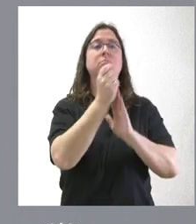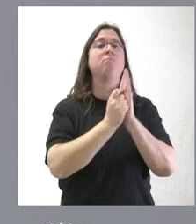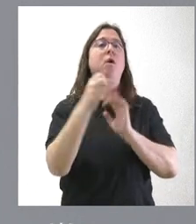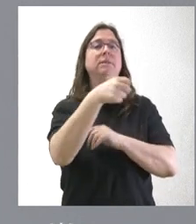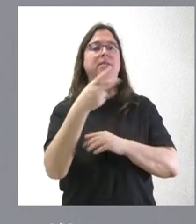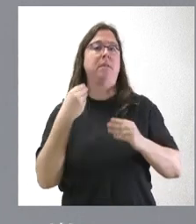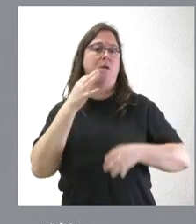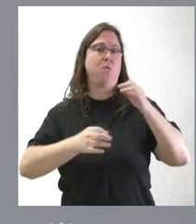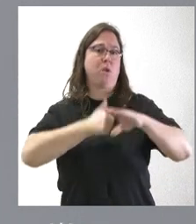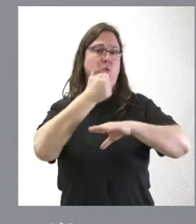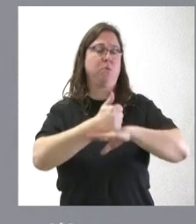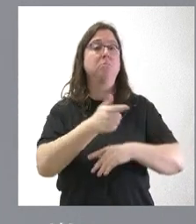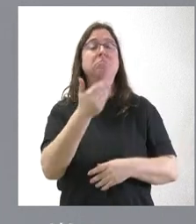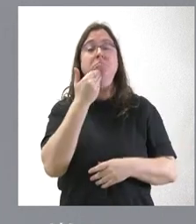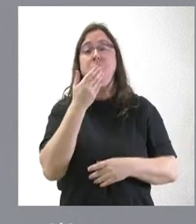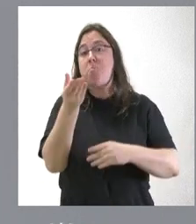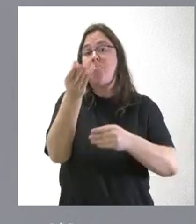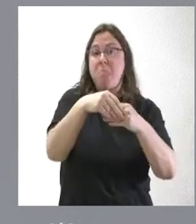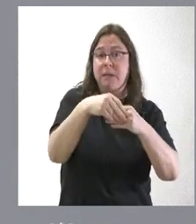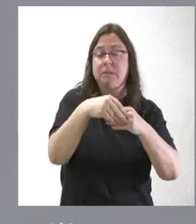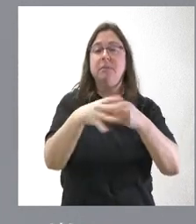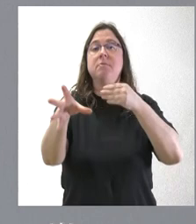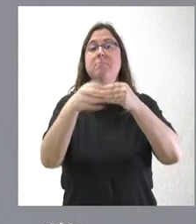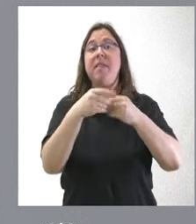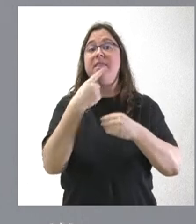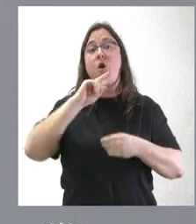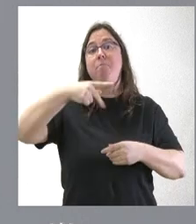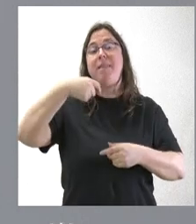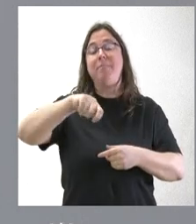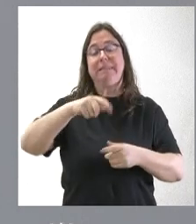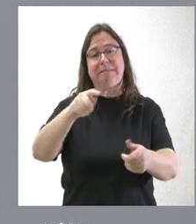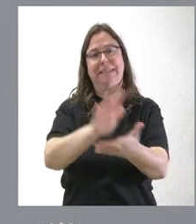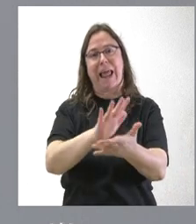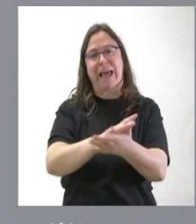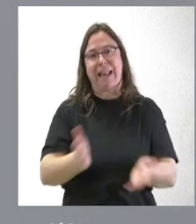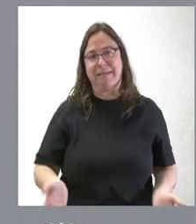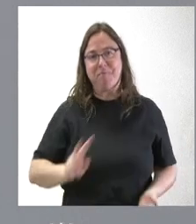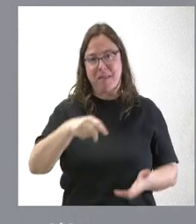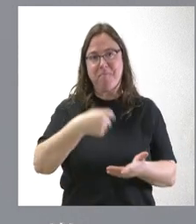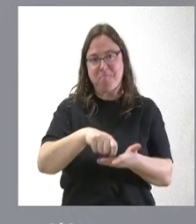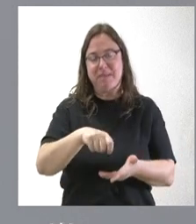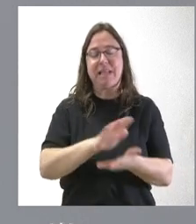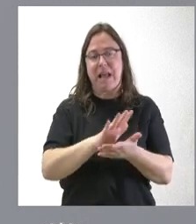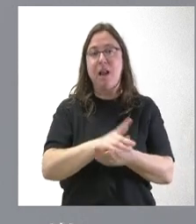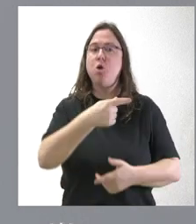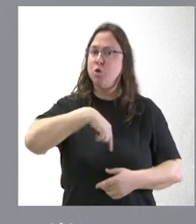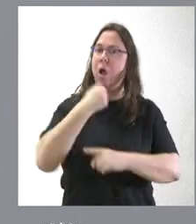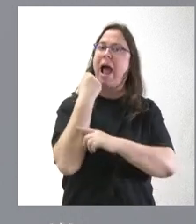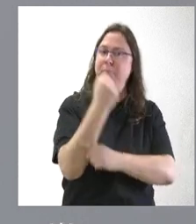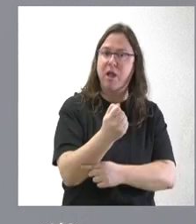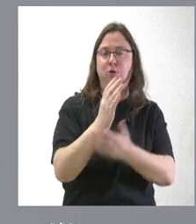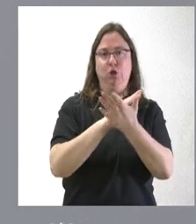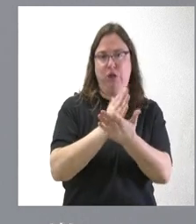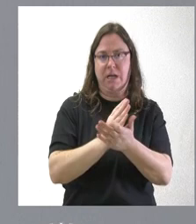produjo. Yo, quizá por añadirles, diría a la vicepresidenta que se tranquila, que nosotros vamos a seguir apoyando el SERLA,